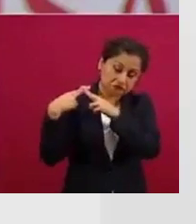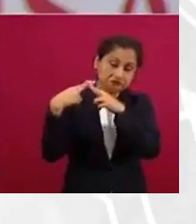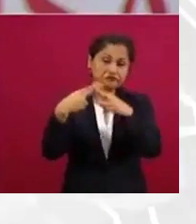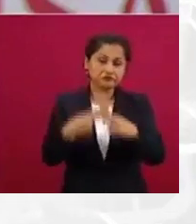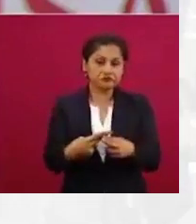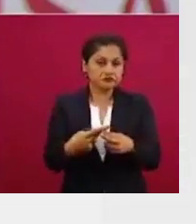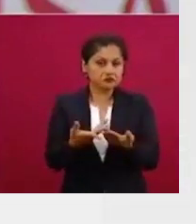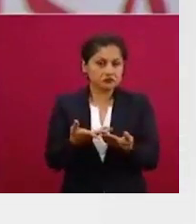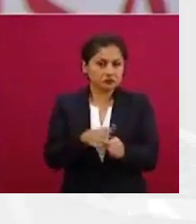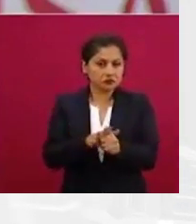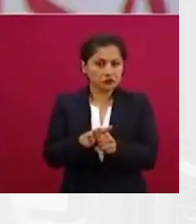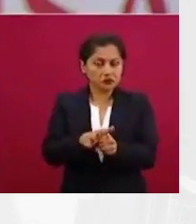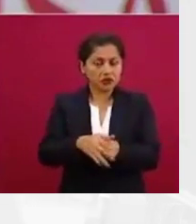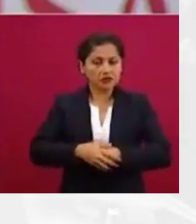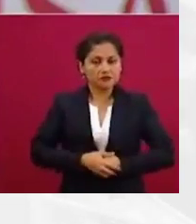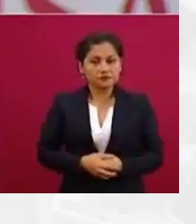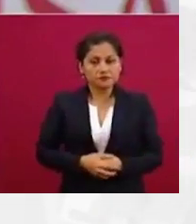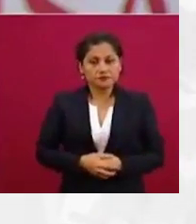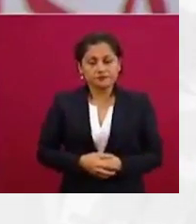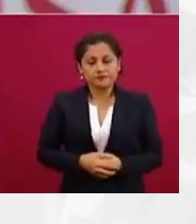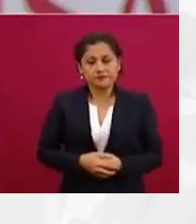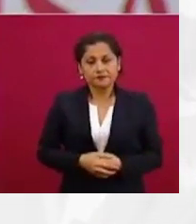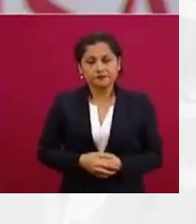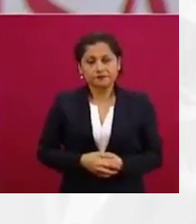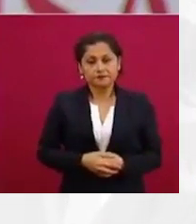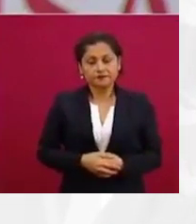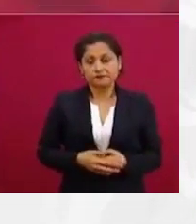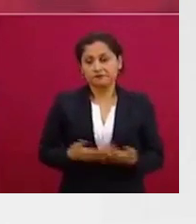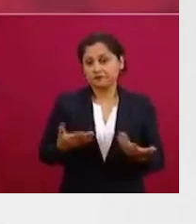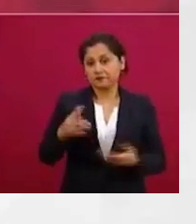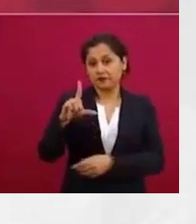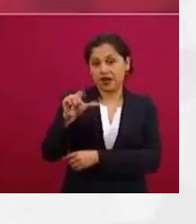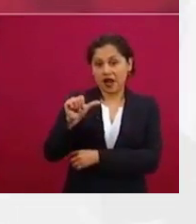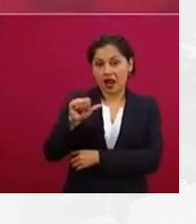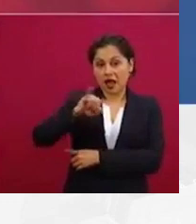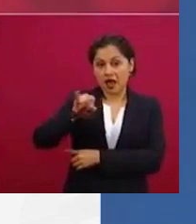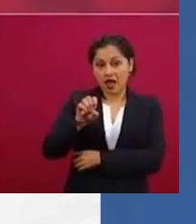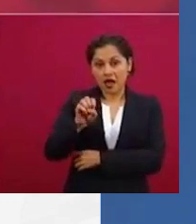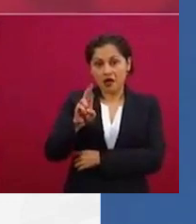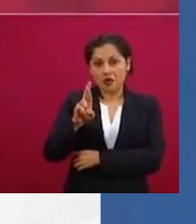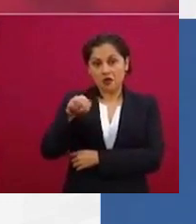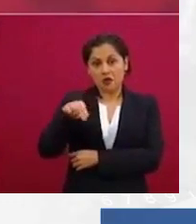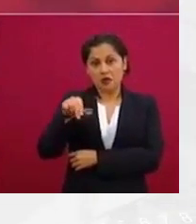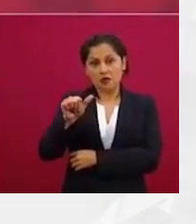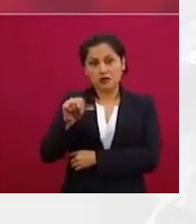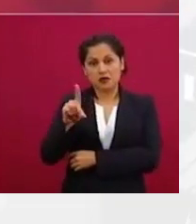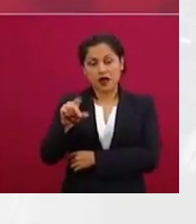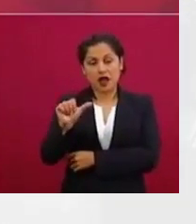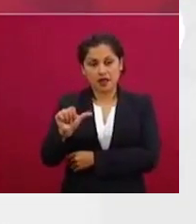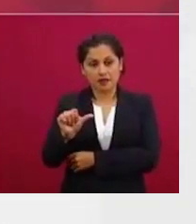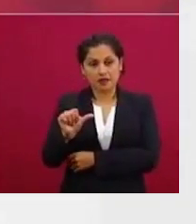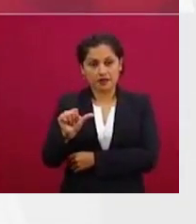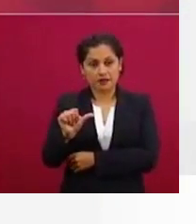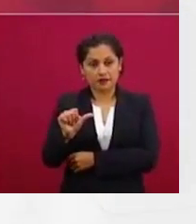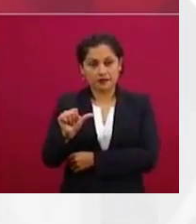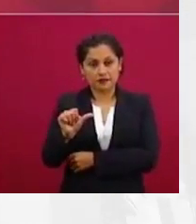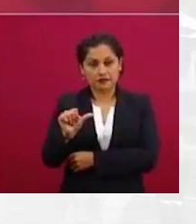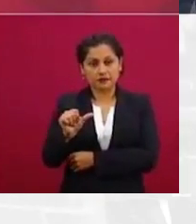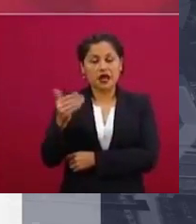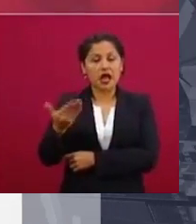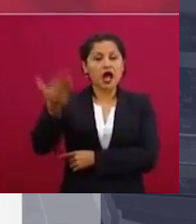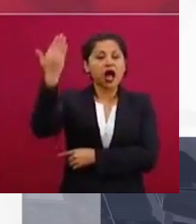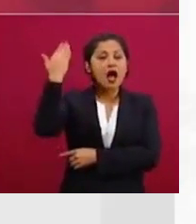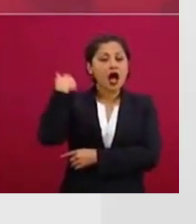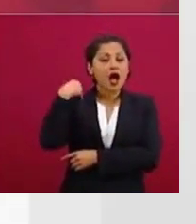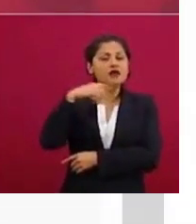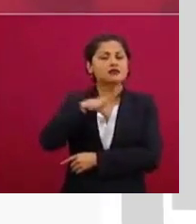a lo que en las mañaneras le digan. Porque en las mañaneras, fundamentalmente, el presidente, en una